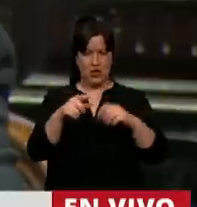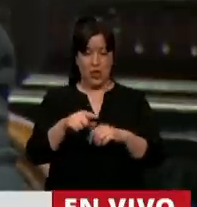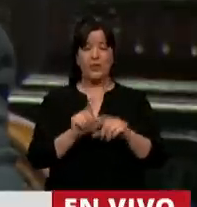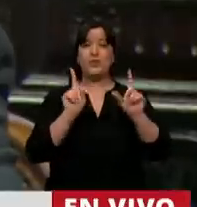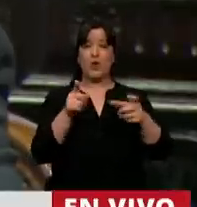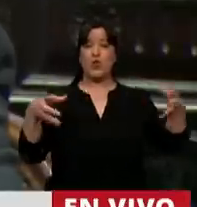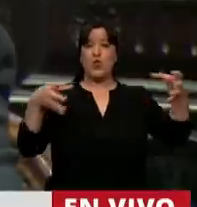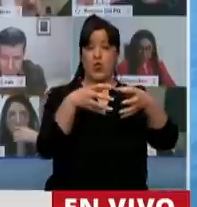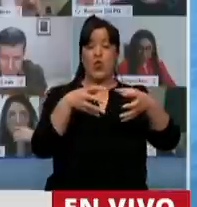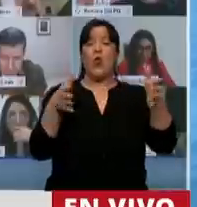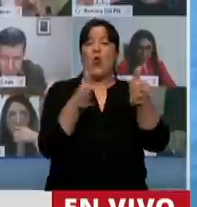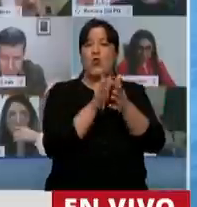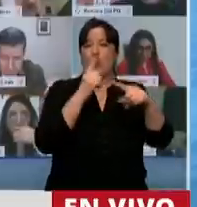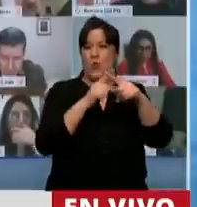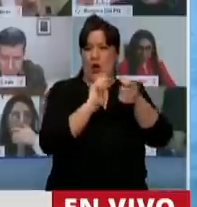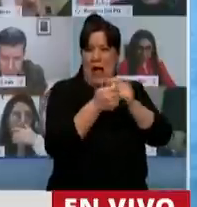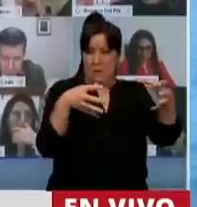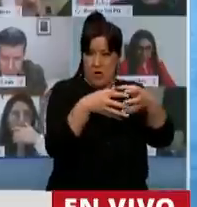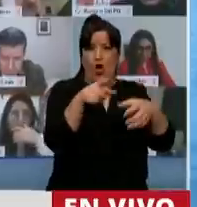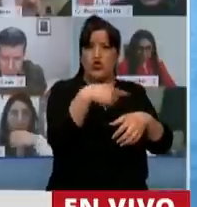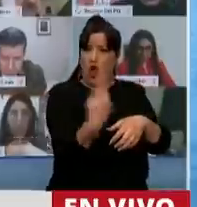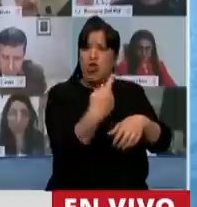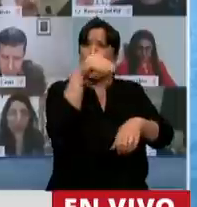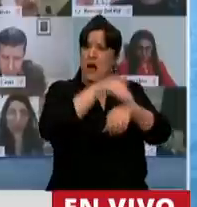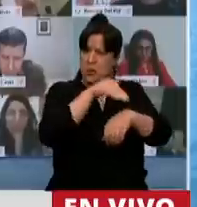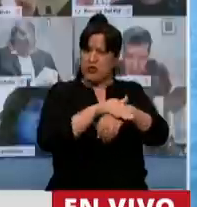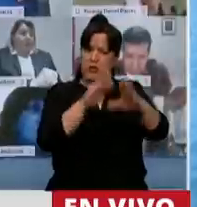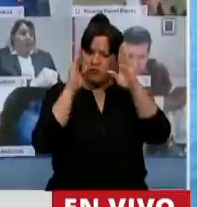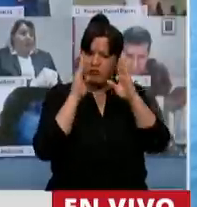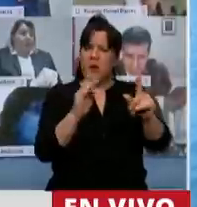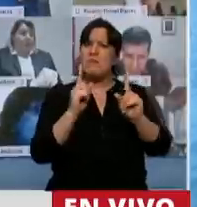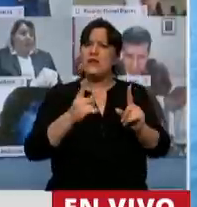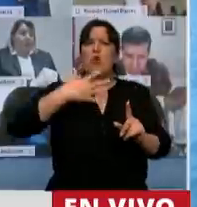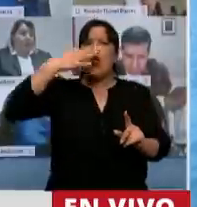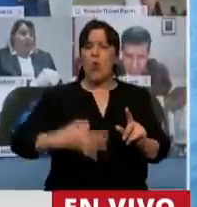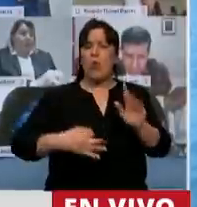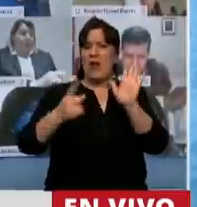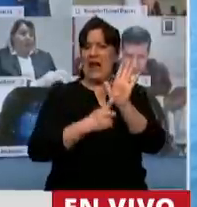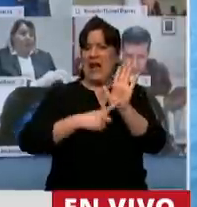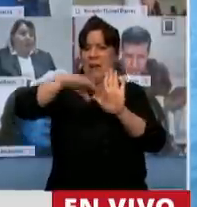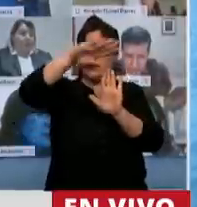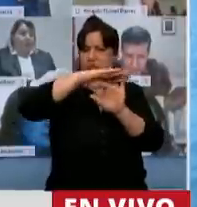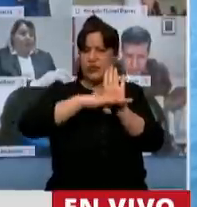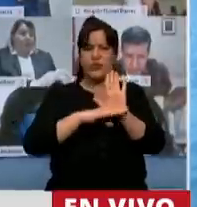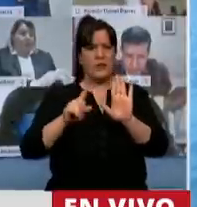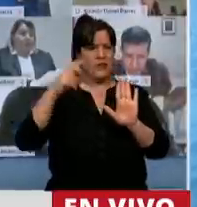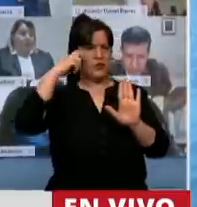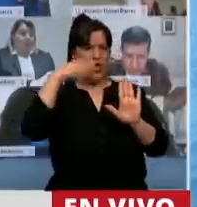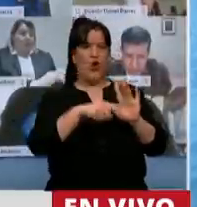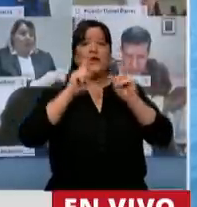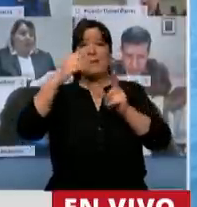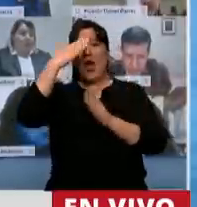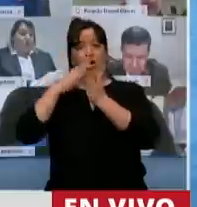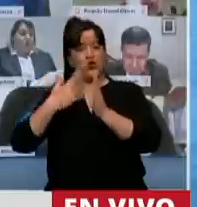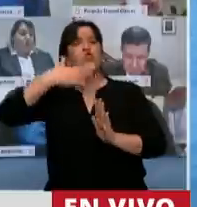Juntos por el Cambio, con responsabilidad, cumpliendo cabalmente el reglamento de la Cámara, y cumpliendo la Constitución,